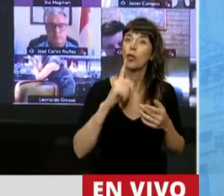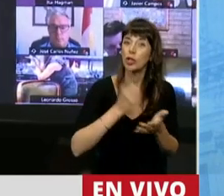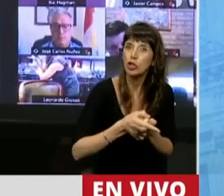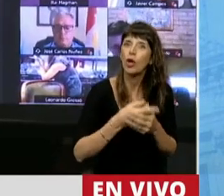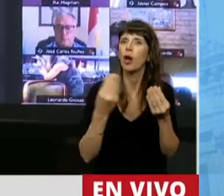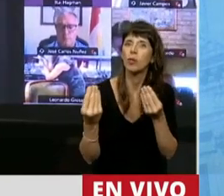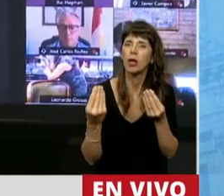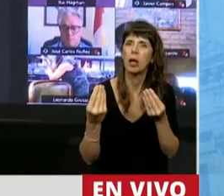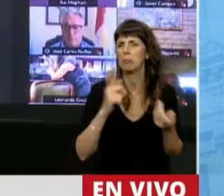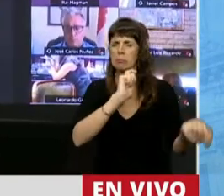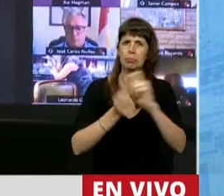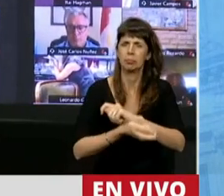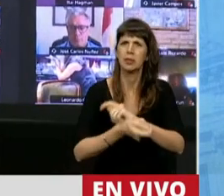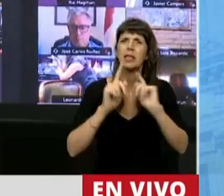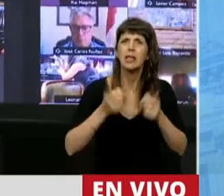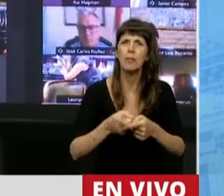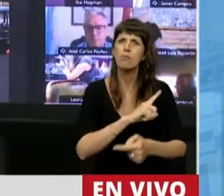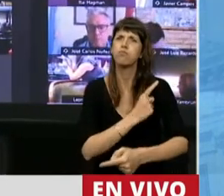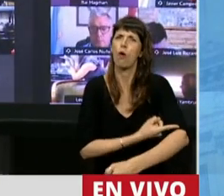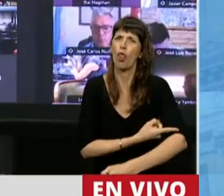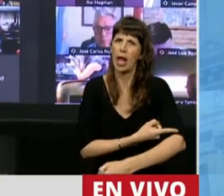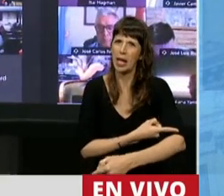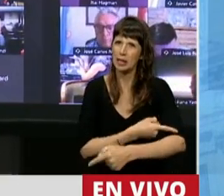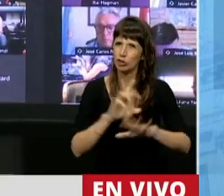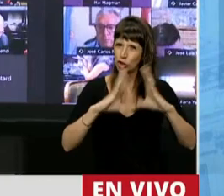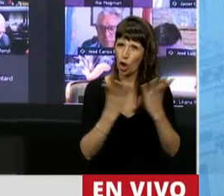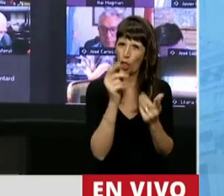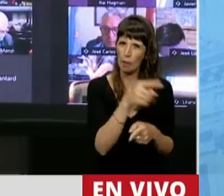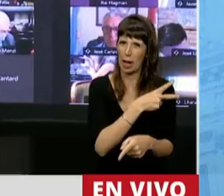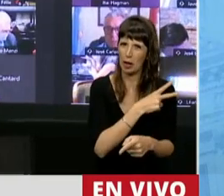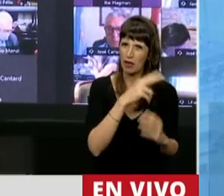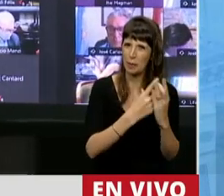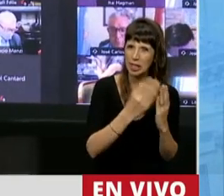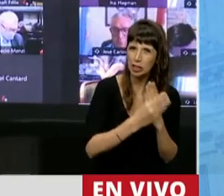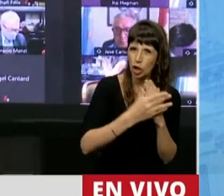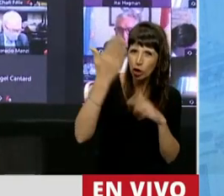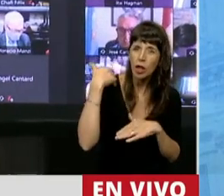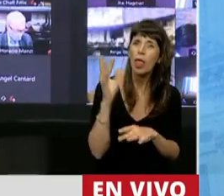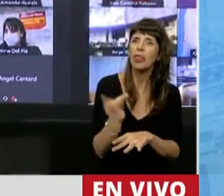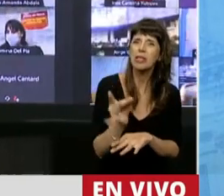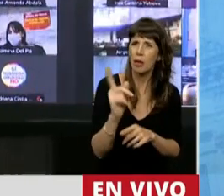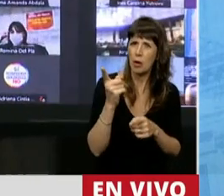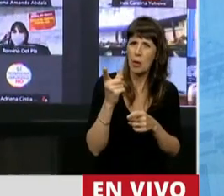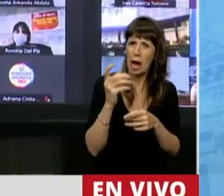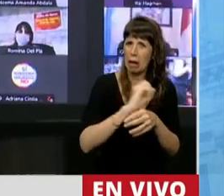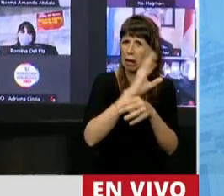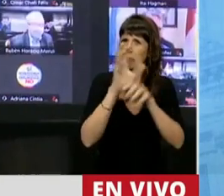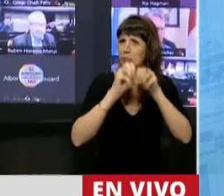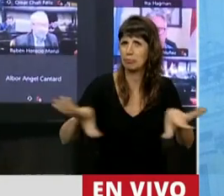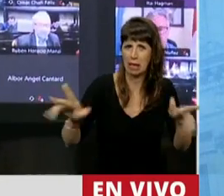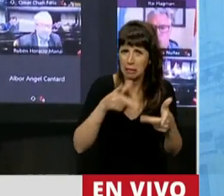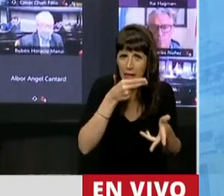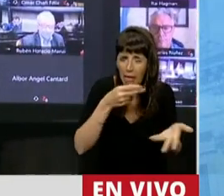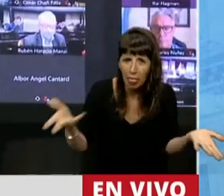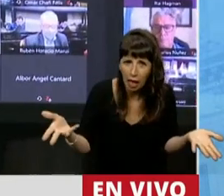ojos y los superpoderes, en diciembre no había pandemia, está en el registro. Dije